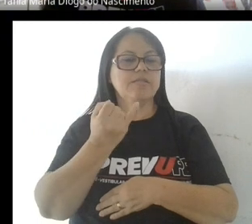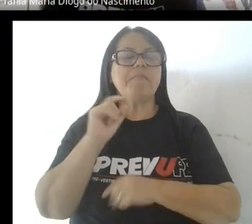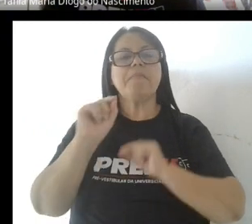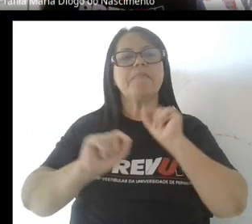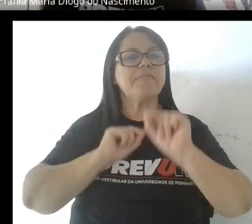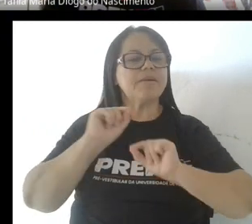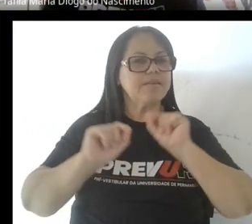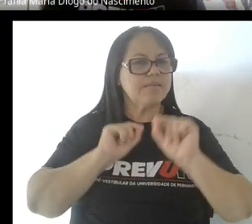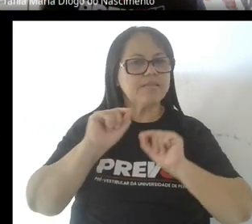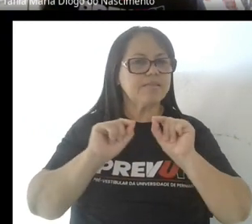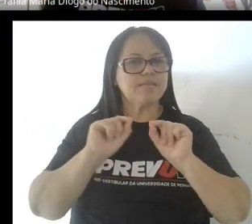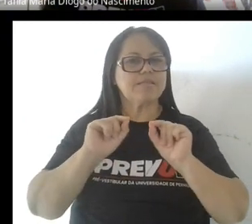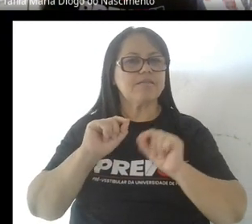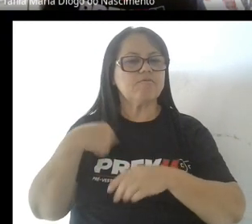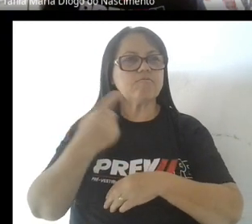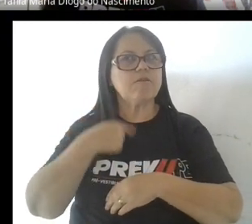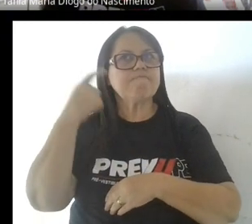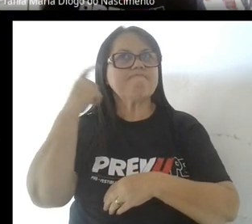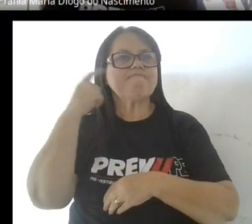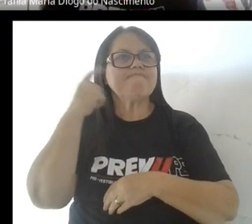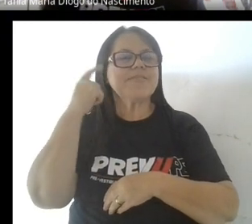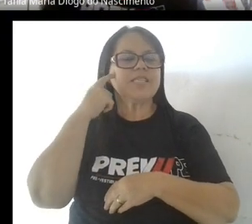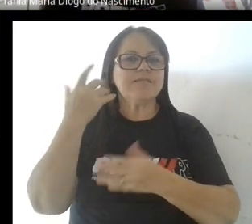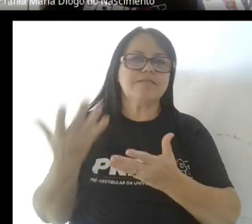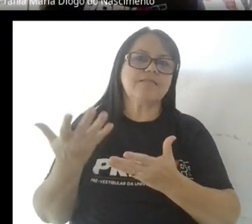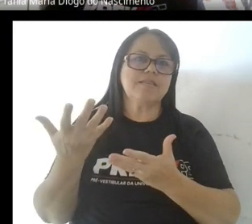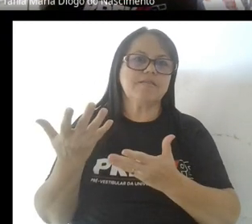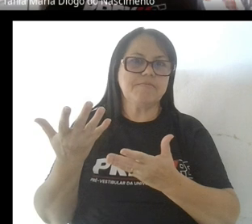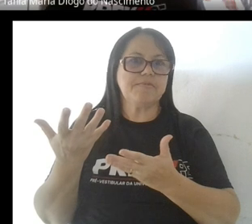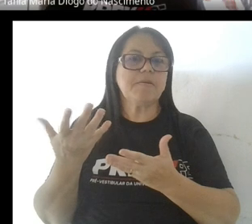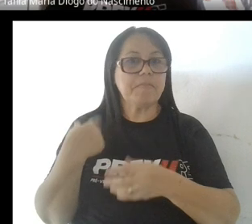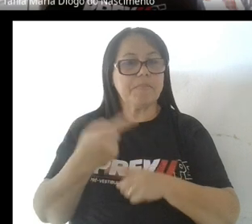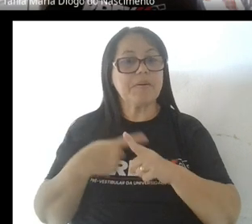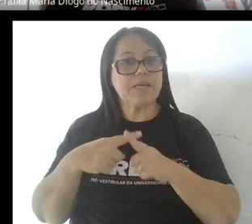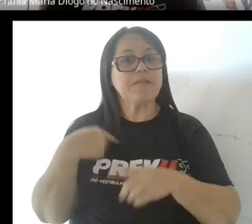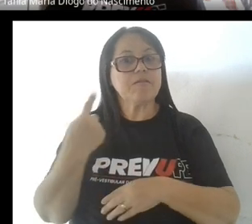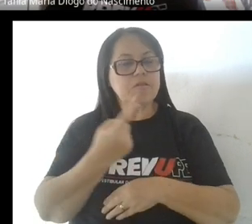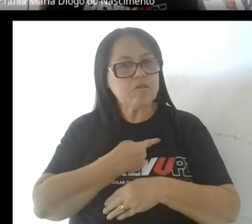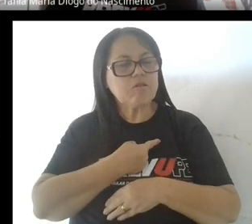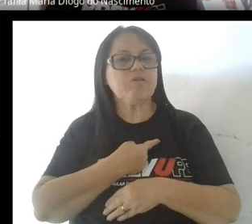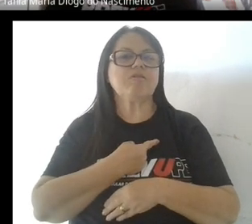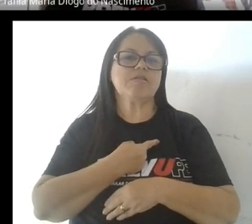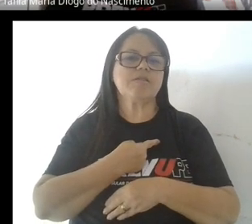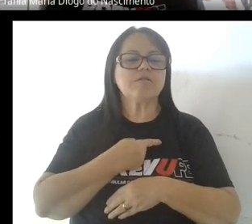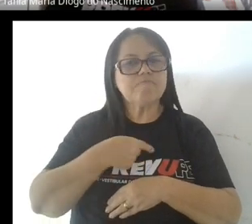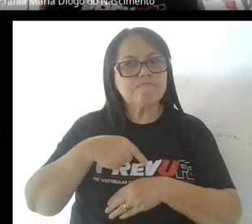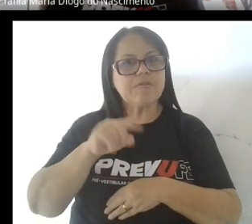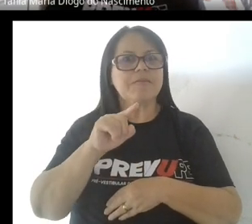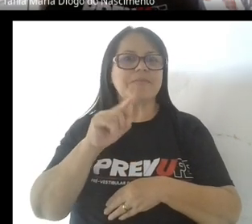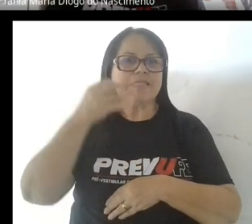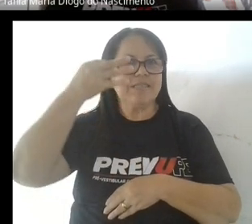elaboración de hipótesis, ¿no? Estamos hacia el camino del acierto.